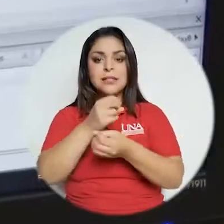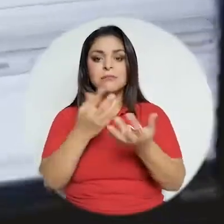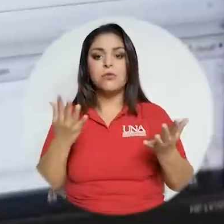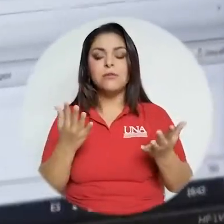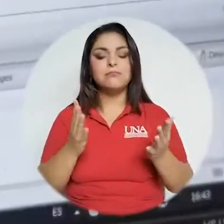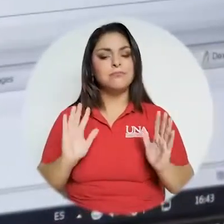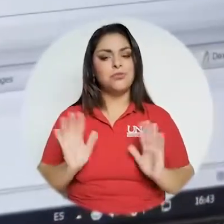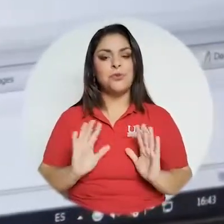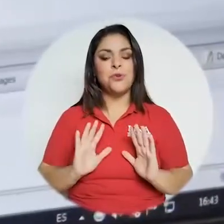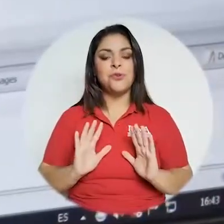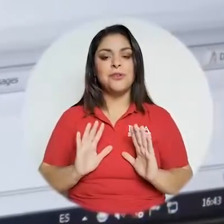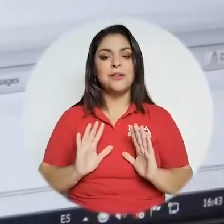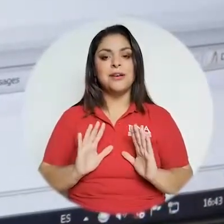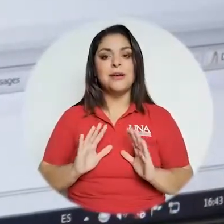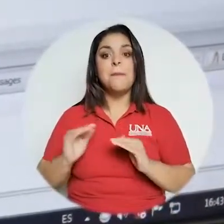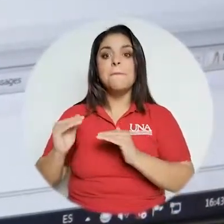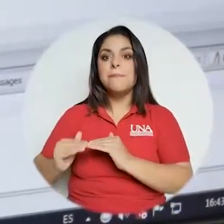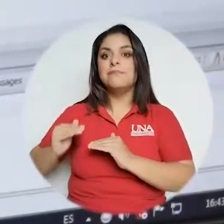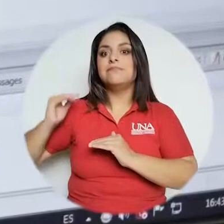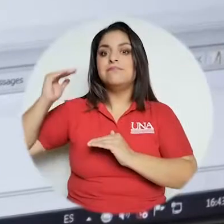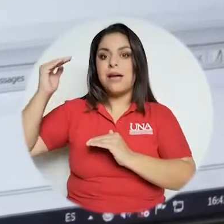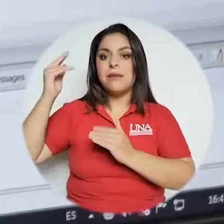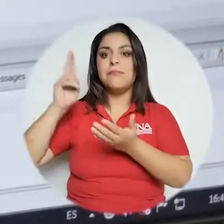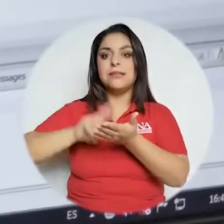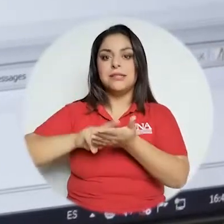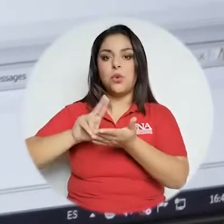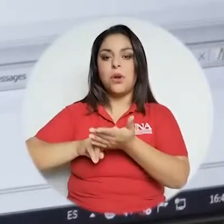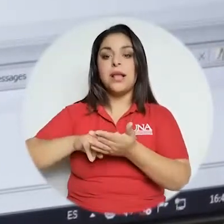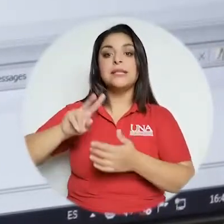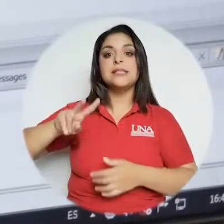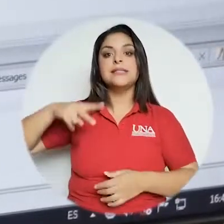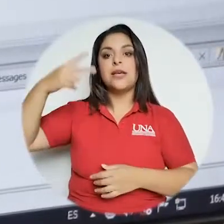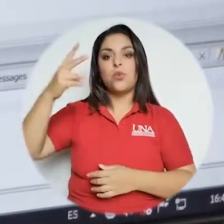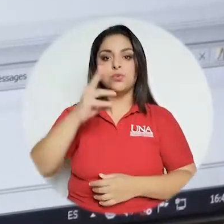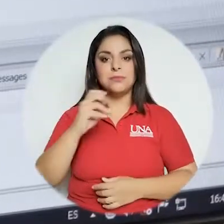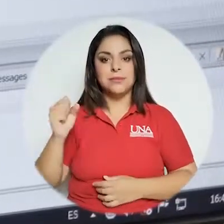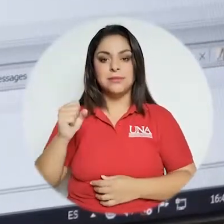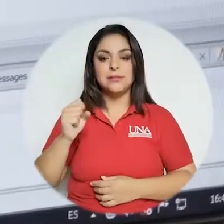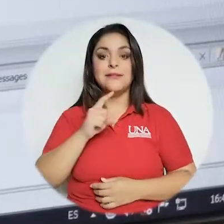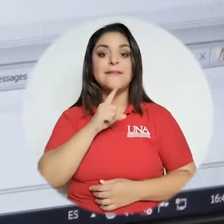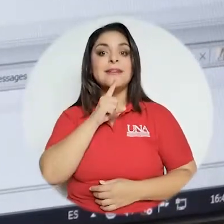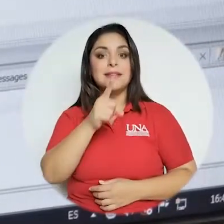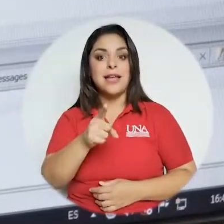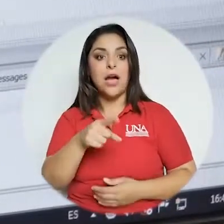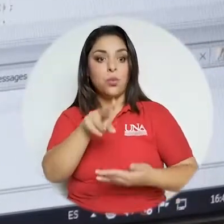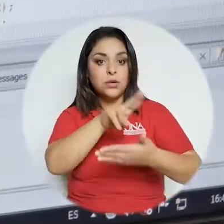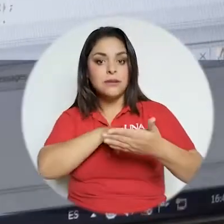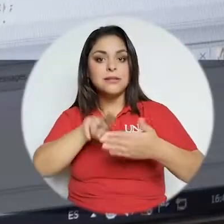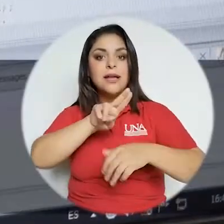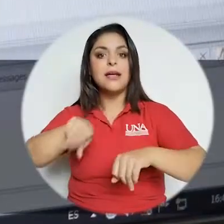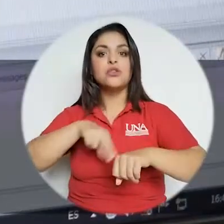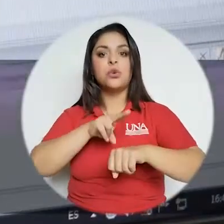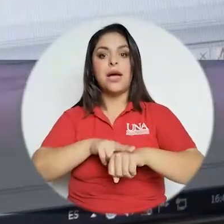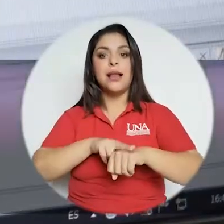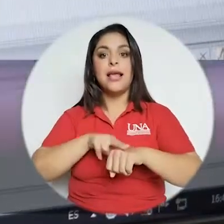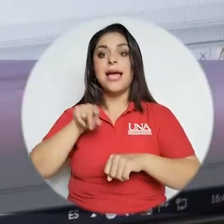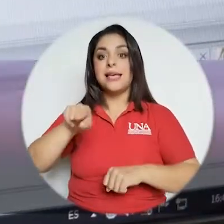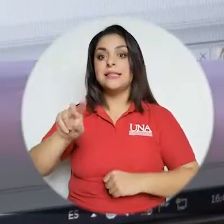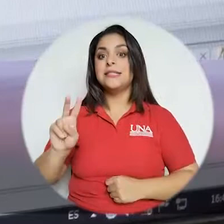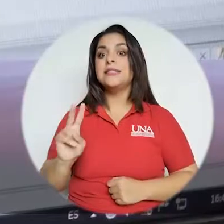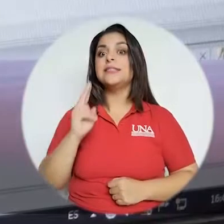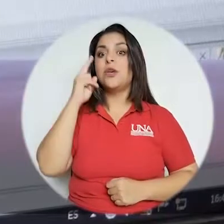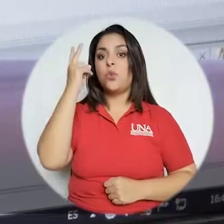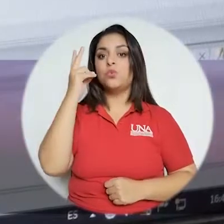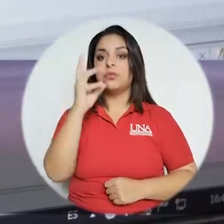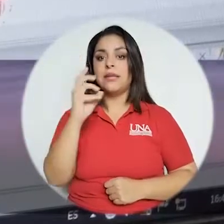en las universidades públicas sin excepción logramos aumentar la matrícula en el segundo ciclo siendo para el caso de universidad